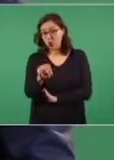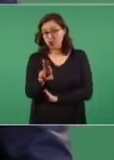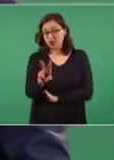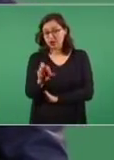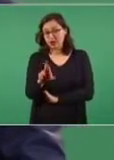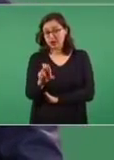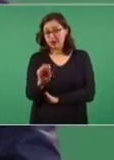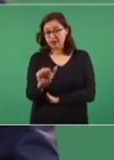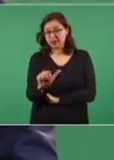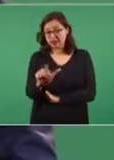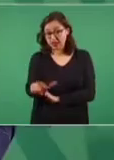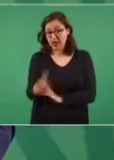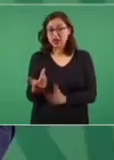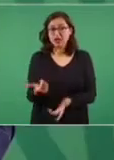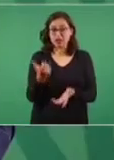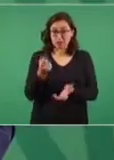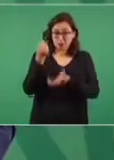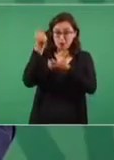¿Se sabía?